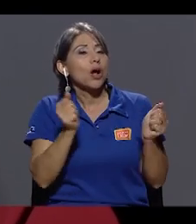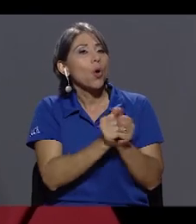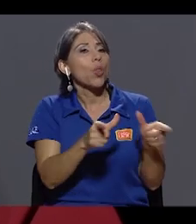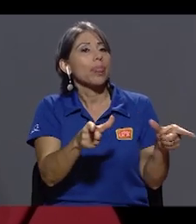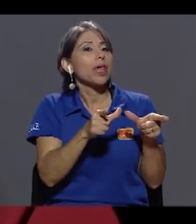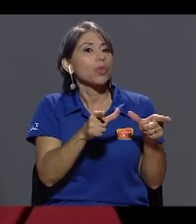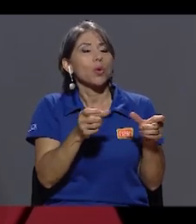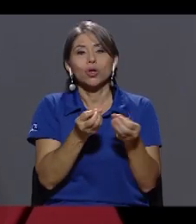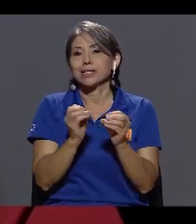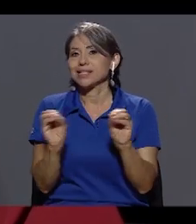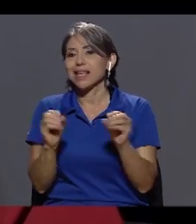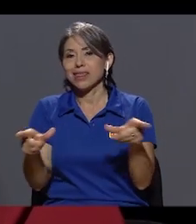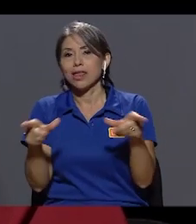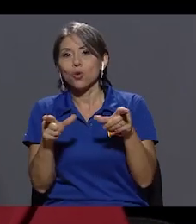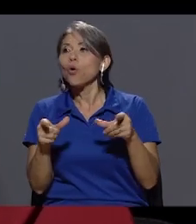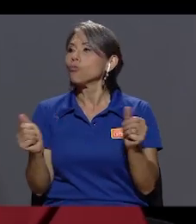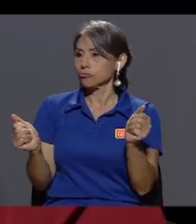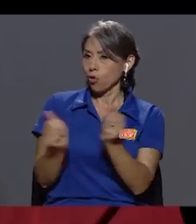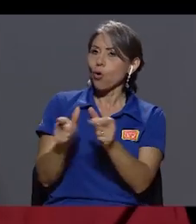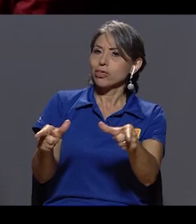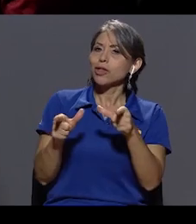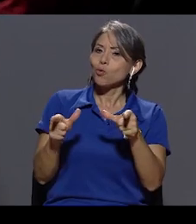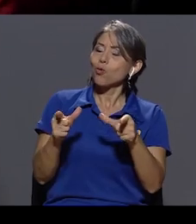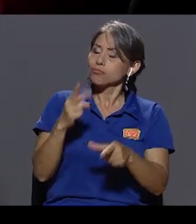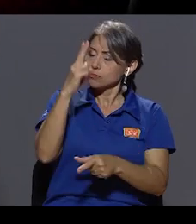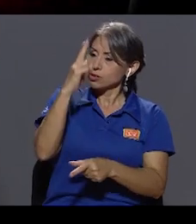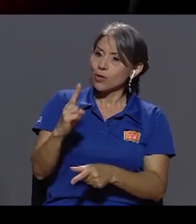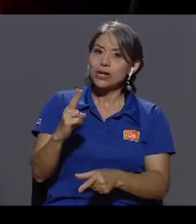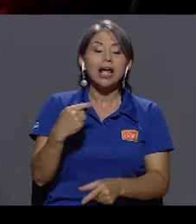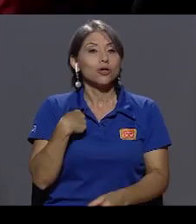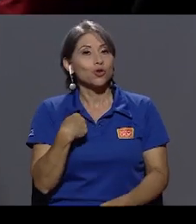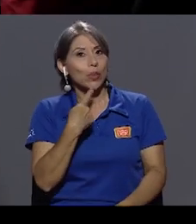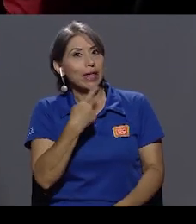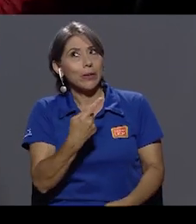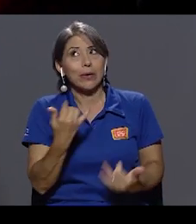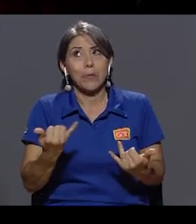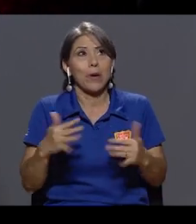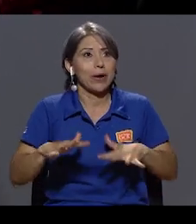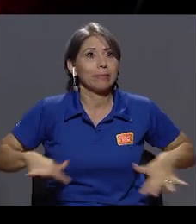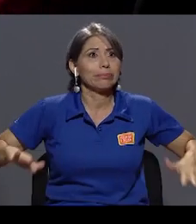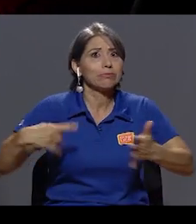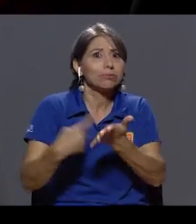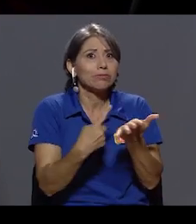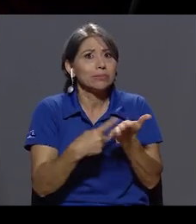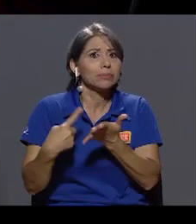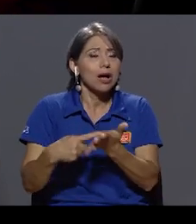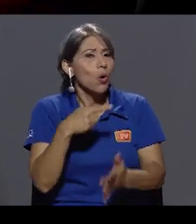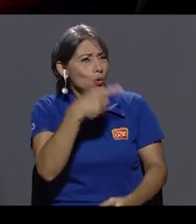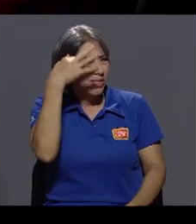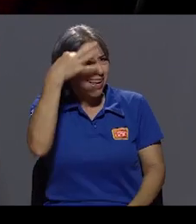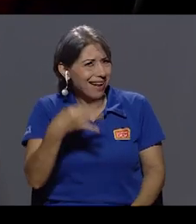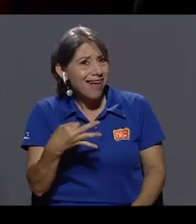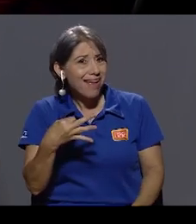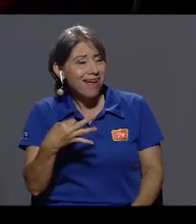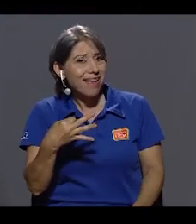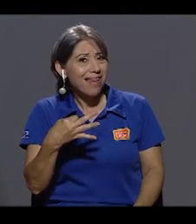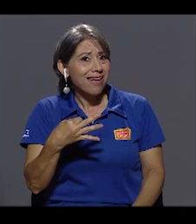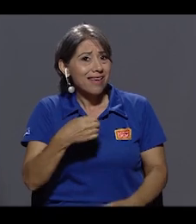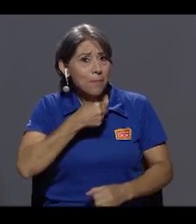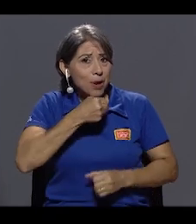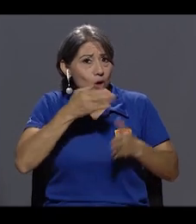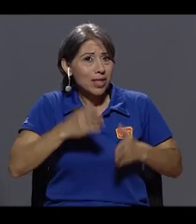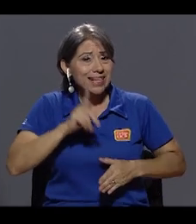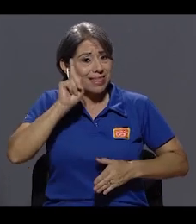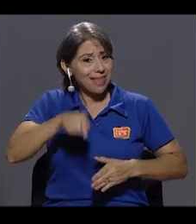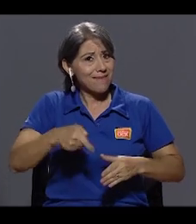¿Periodista con título? Sí, claro. A mucha honra. Bueno, lo que digo es cómo está en la mesa el debate. Sí, claro. ¿Usted cree que verdaderamente los